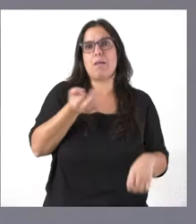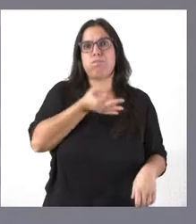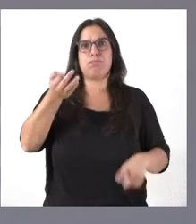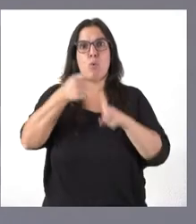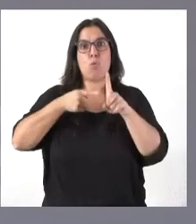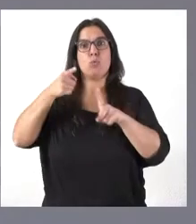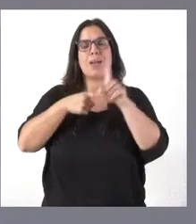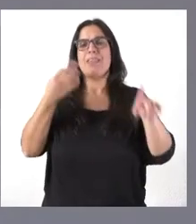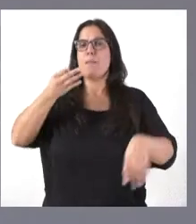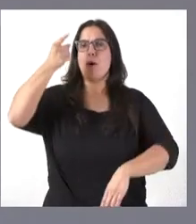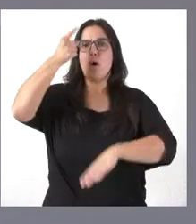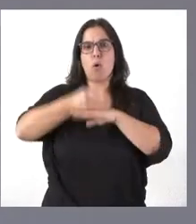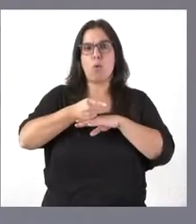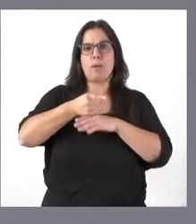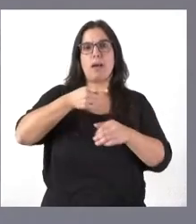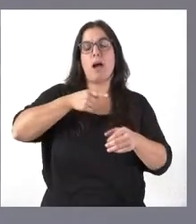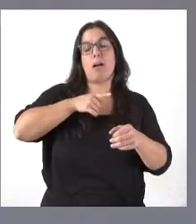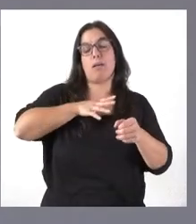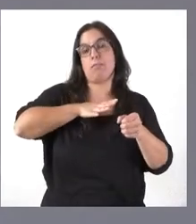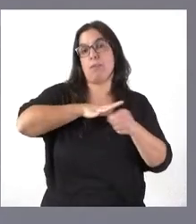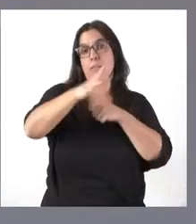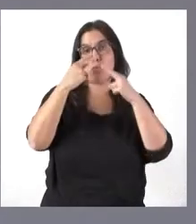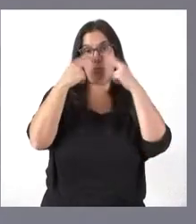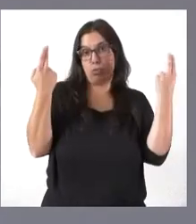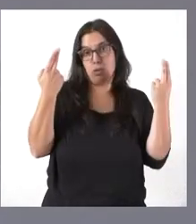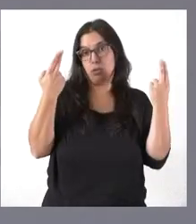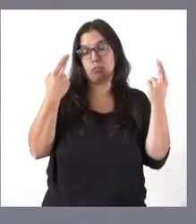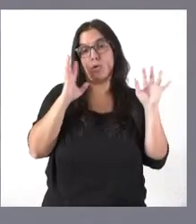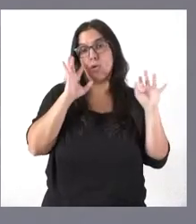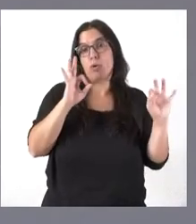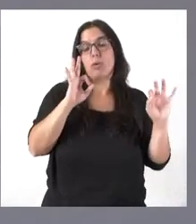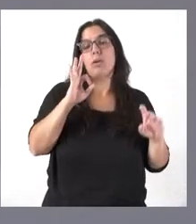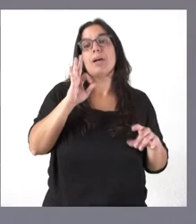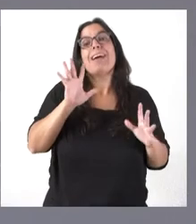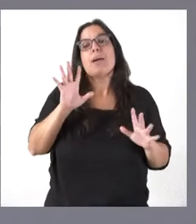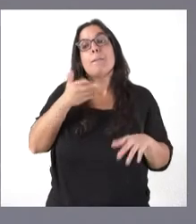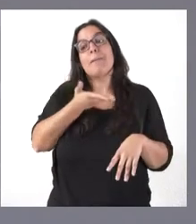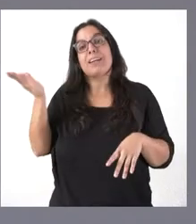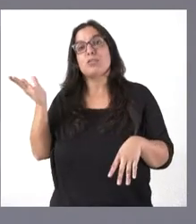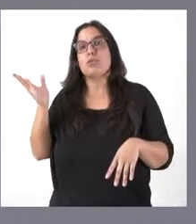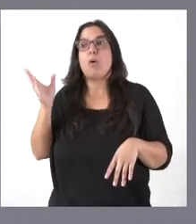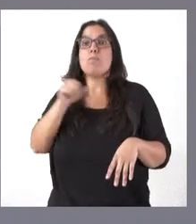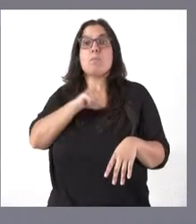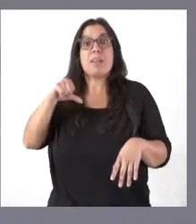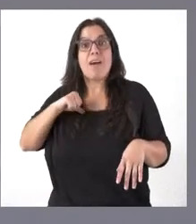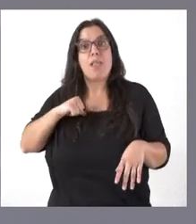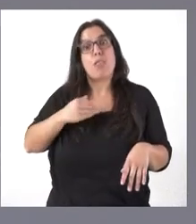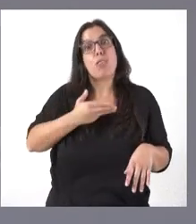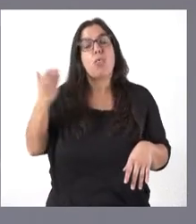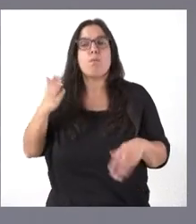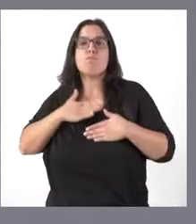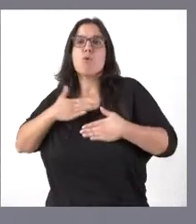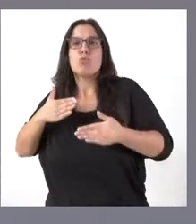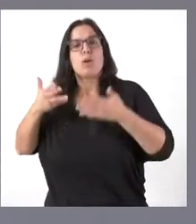obligatorias en el ámbito de la Administración Pública y recomendaciones o voluntarias en el ámbito de la